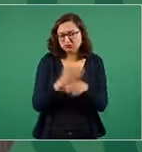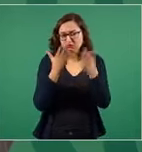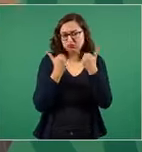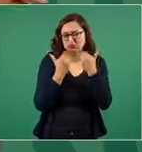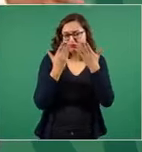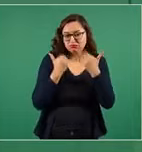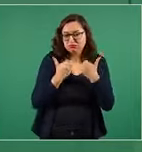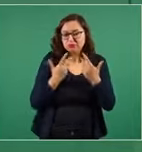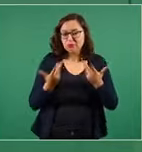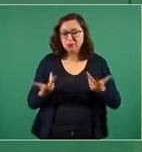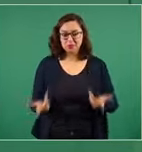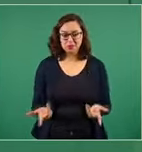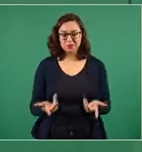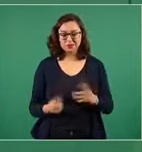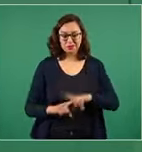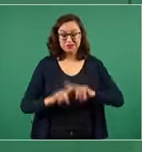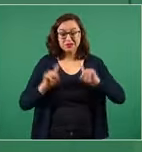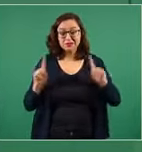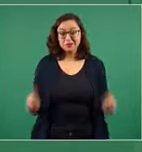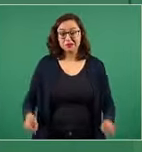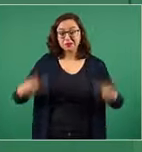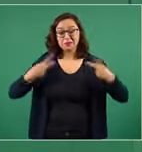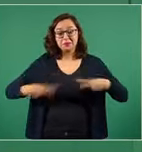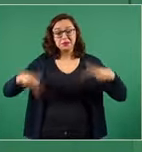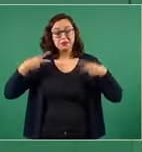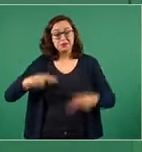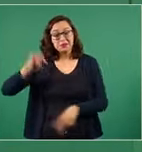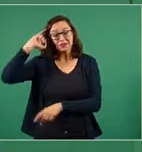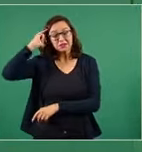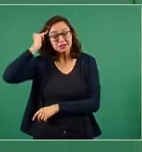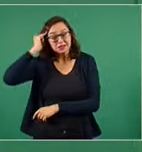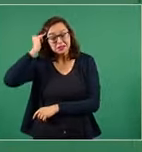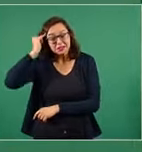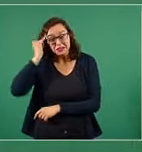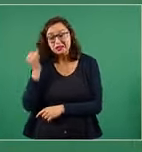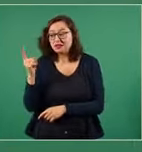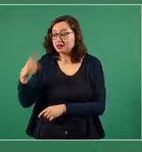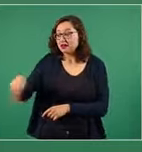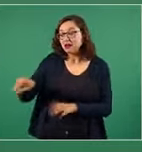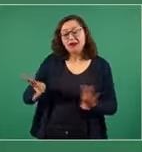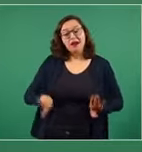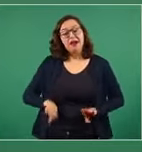¿Cómo es? la gente en las comunidades indígenas?